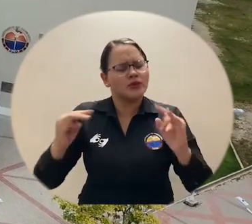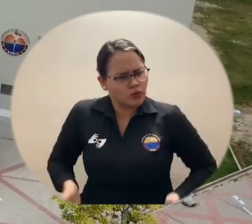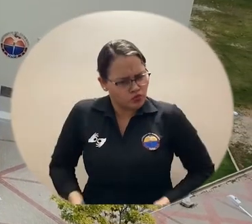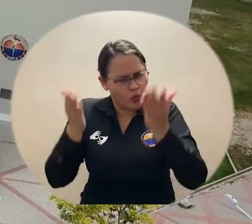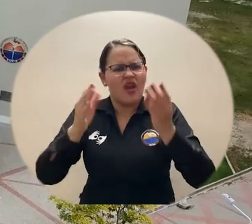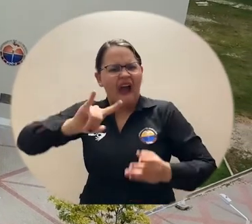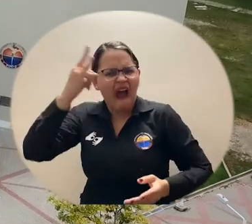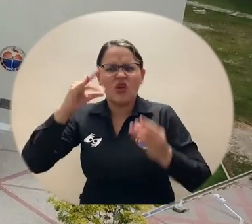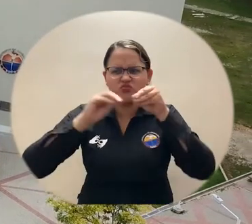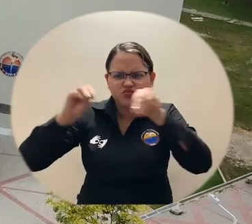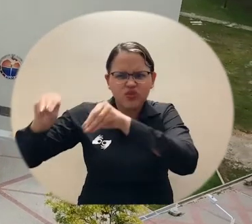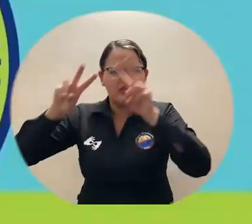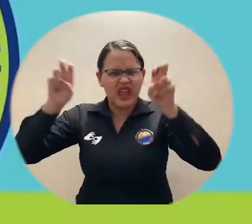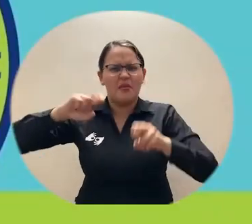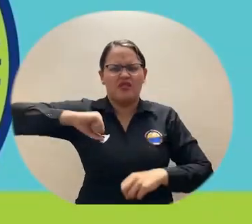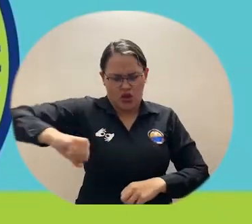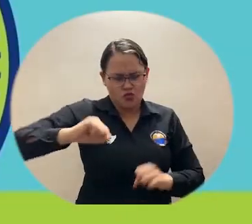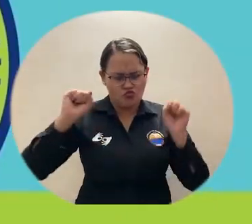extrajudicial en derecho.